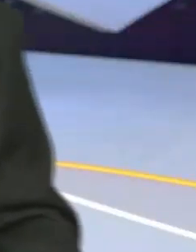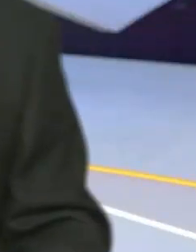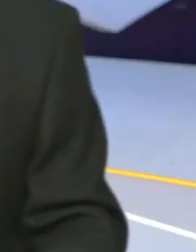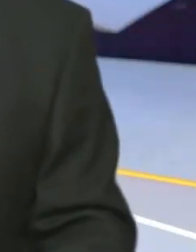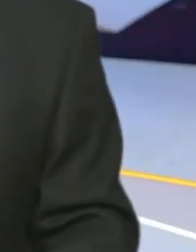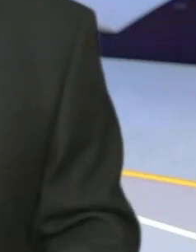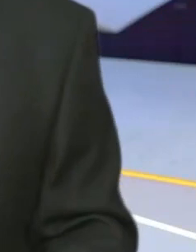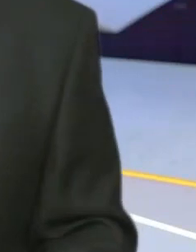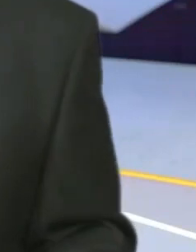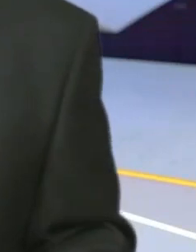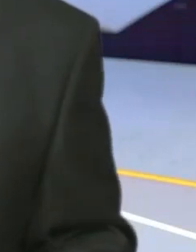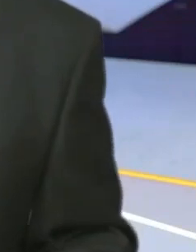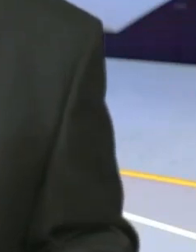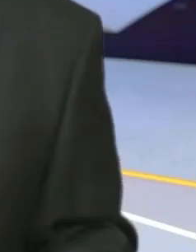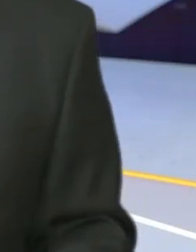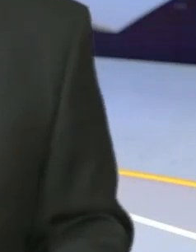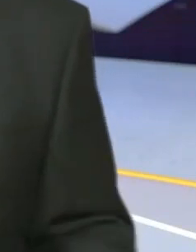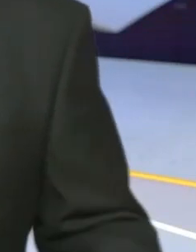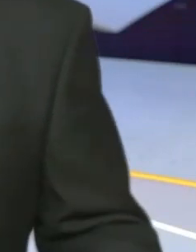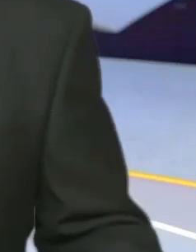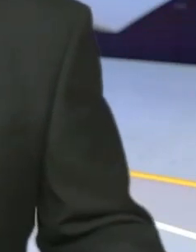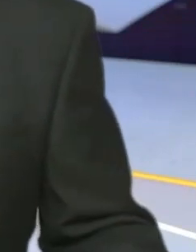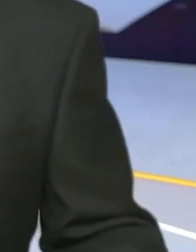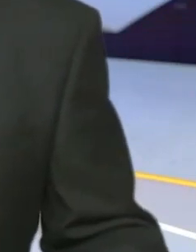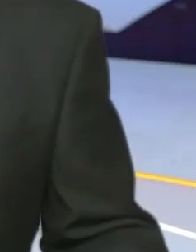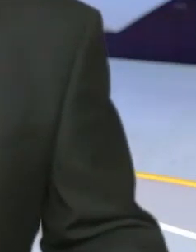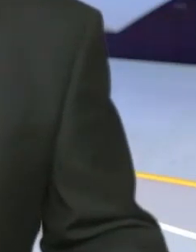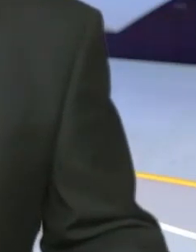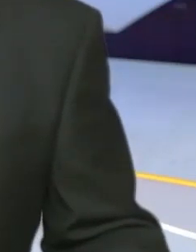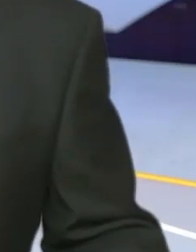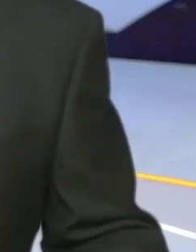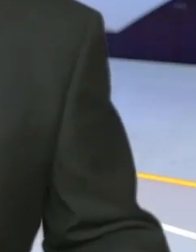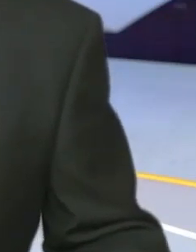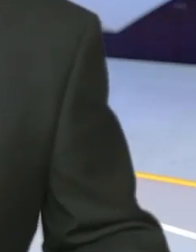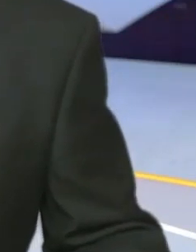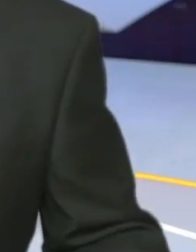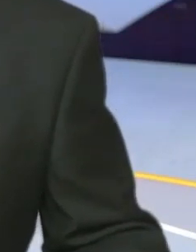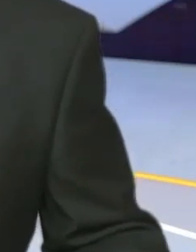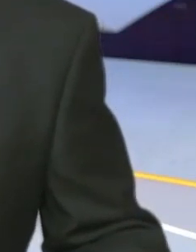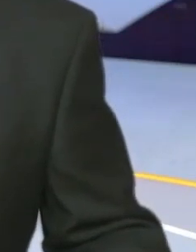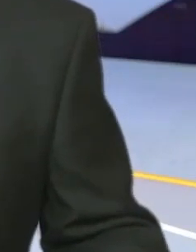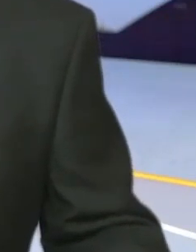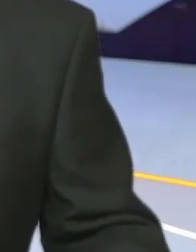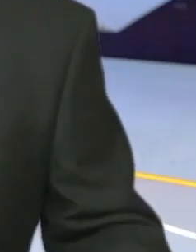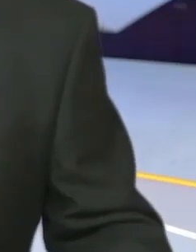Así que en los días de veda electoral, el presidente de la República estará recorriendo el país.